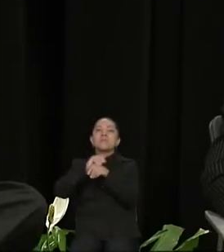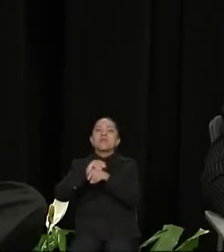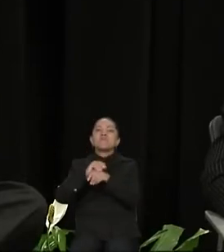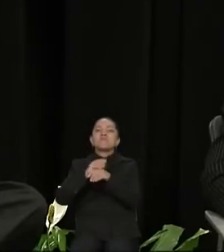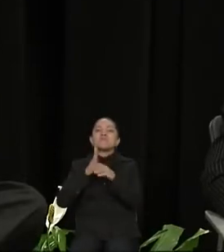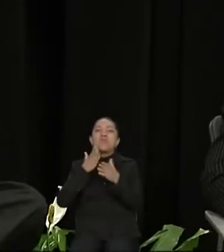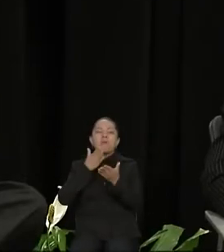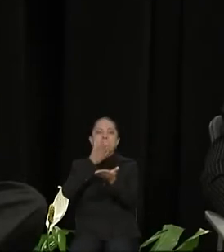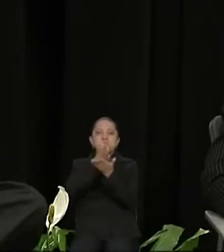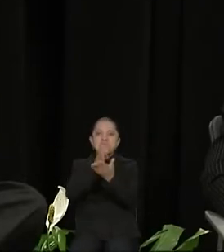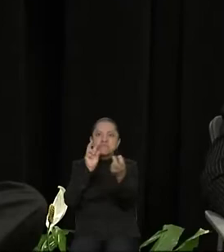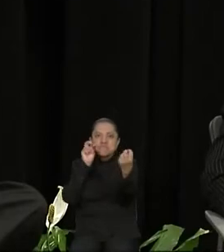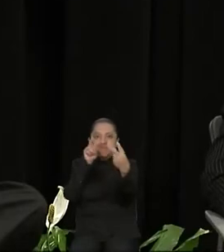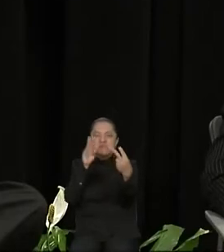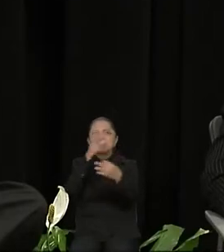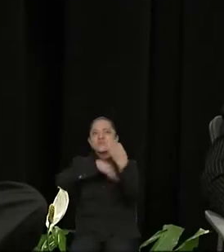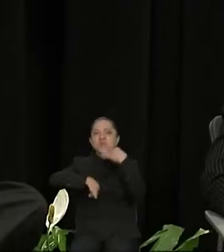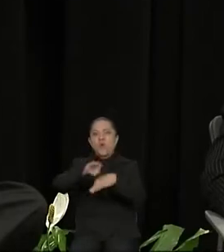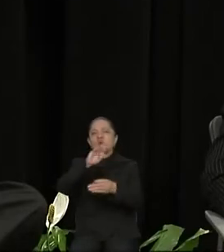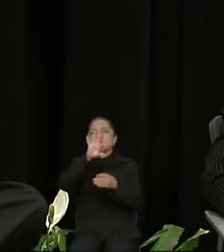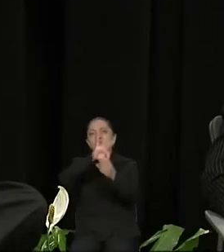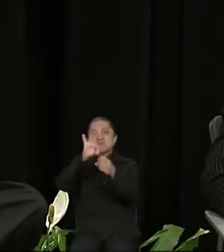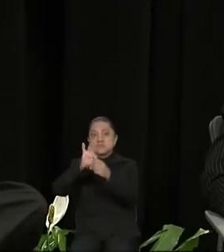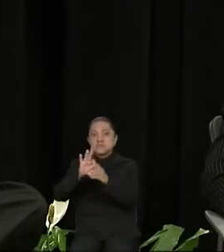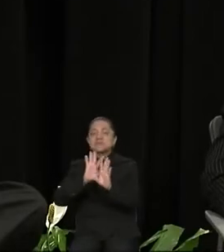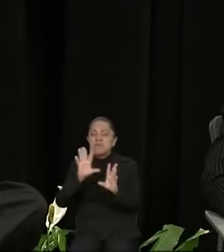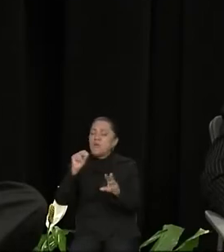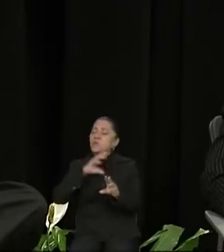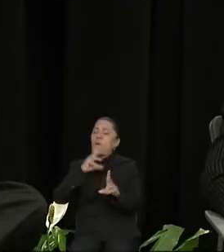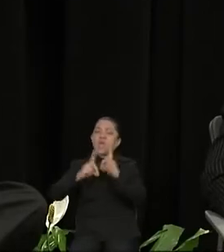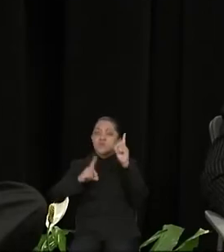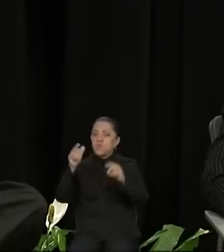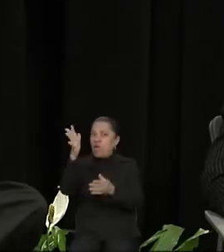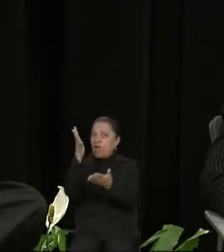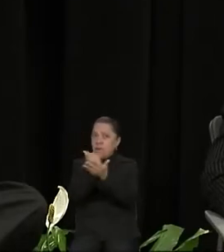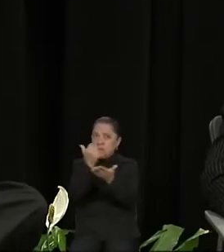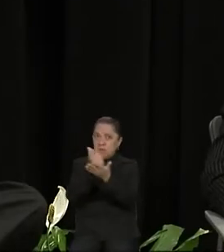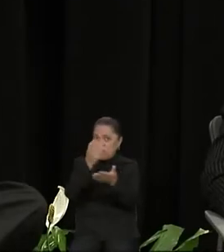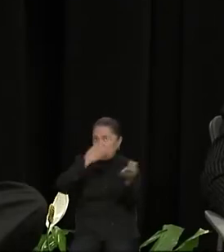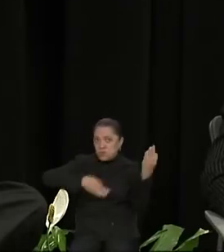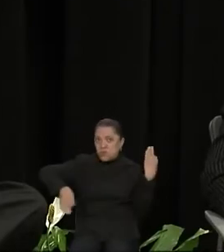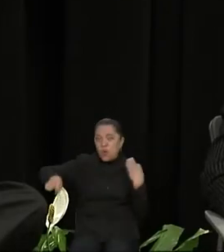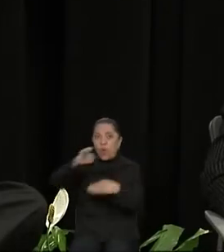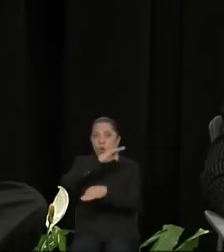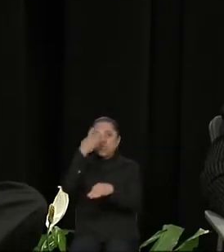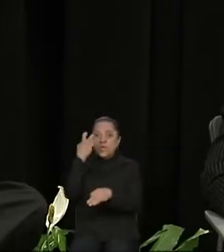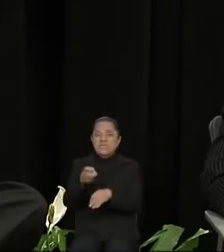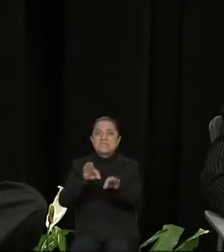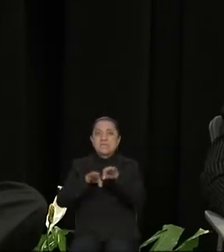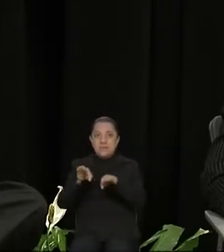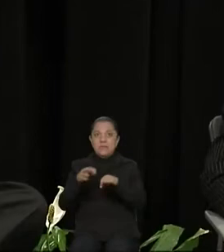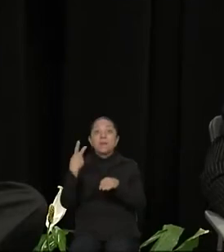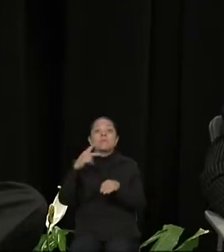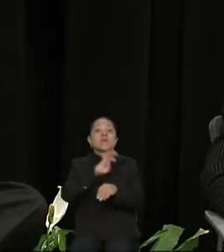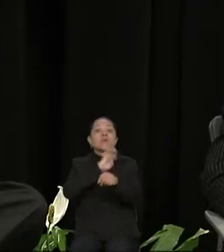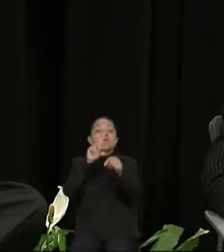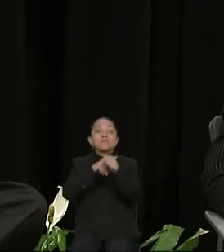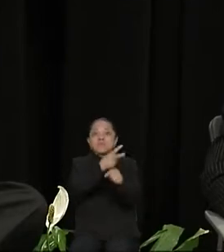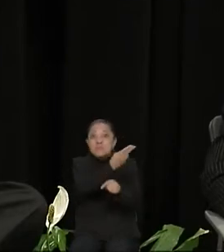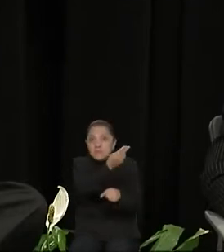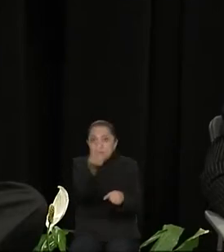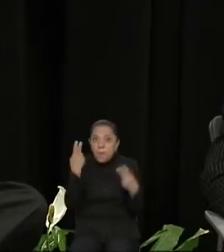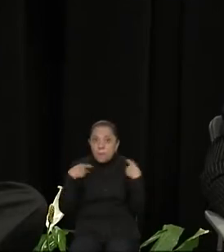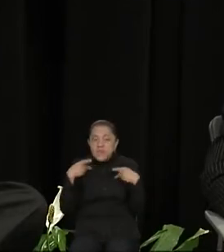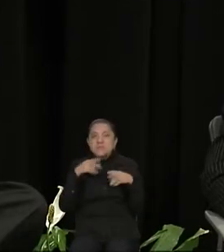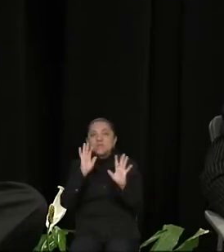Sin duda, todos somos ganadores con este ejercicio y en especial los electores que han podido conocer con mayor profundidad cuáles son